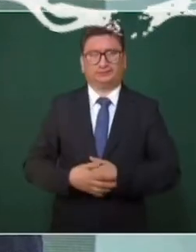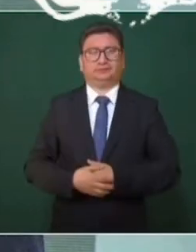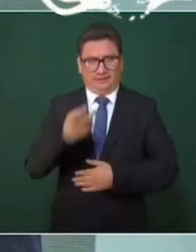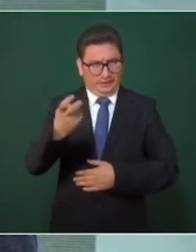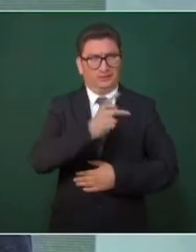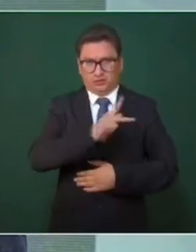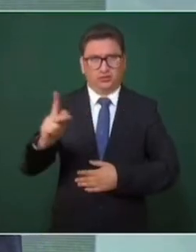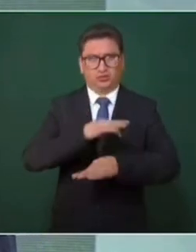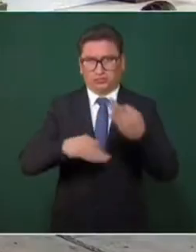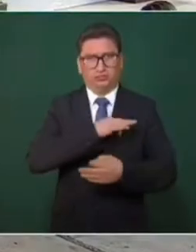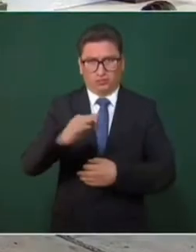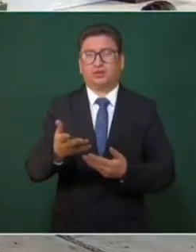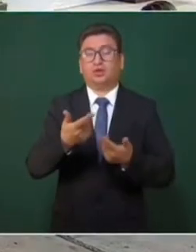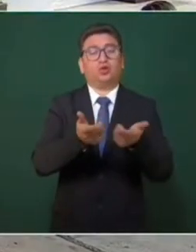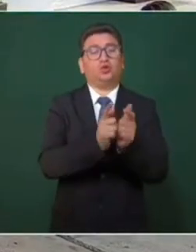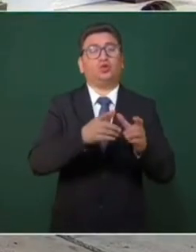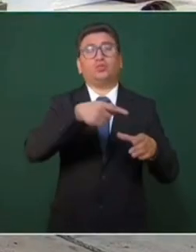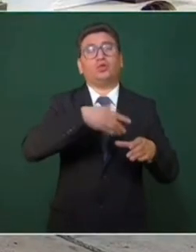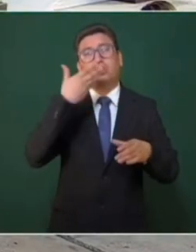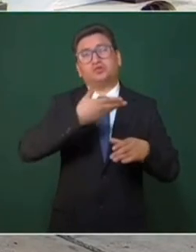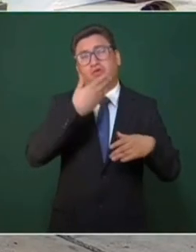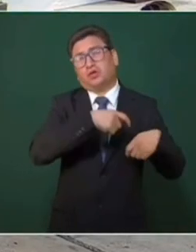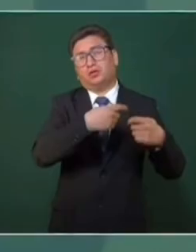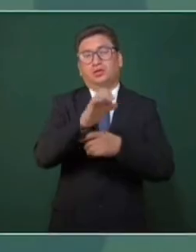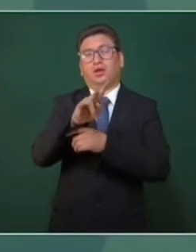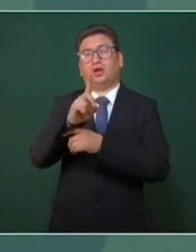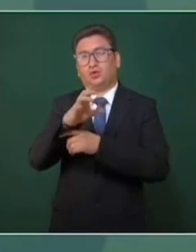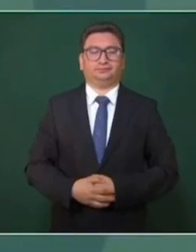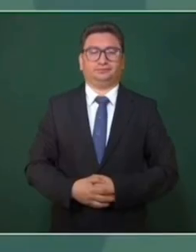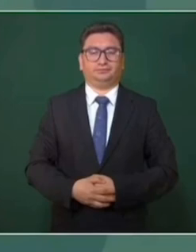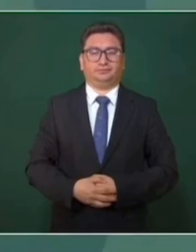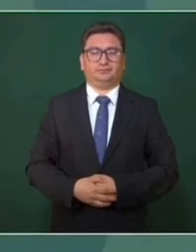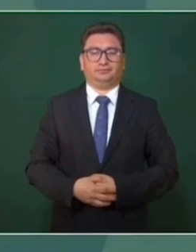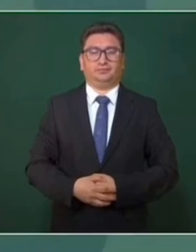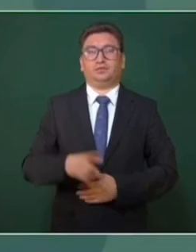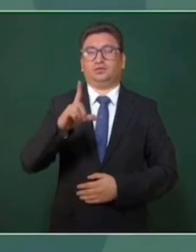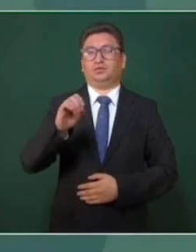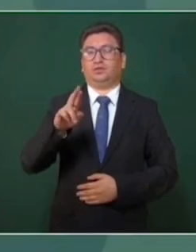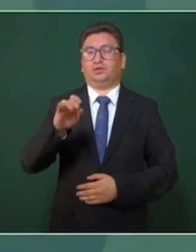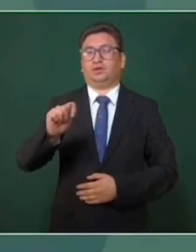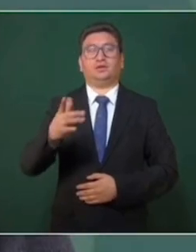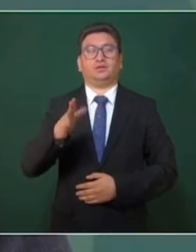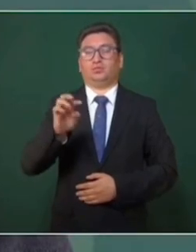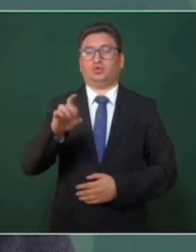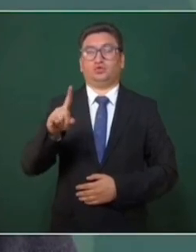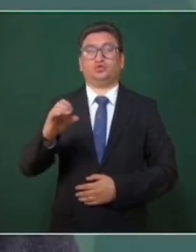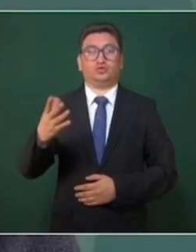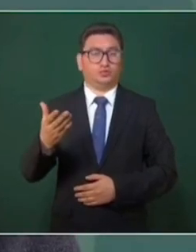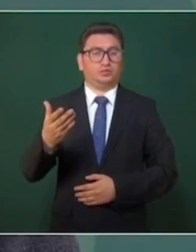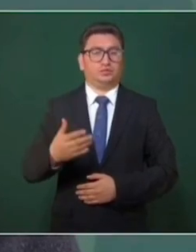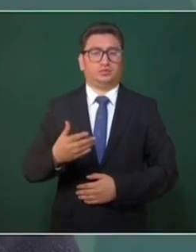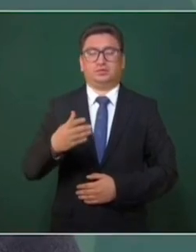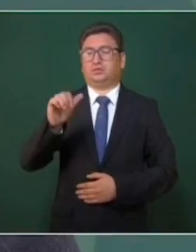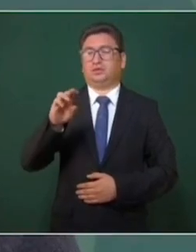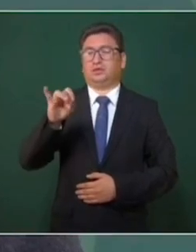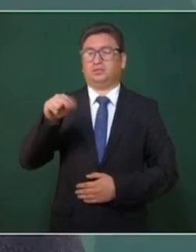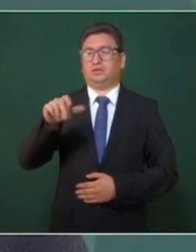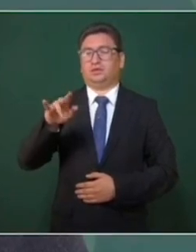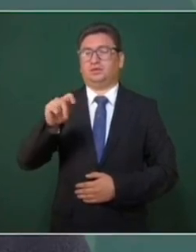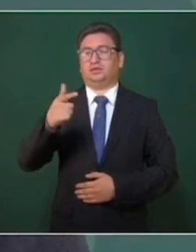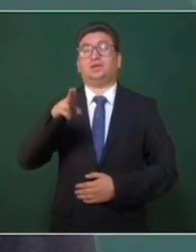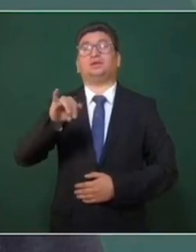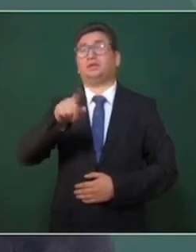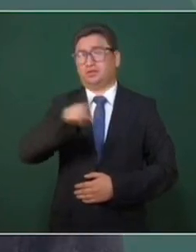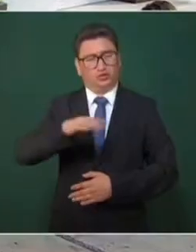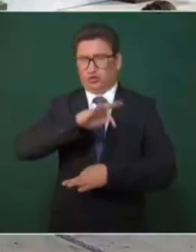Lo que tienen que hacer, este, los del bloque conservador, Claudio X. González, Loret, Broso, Carmen Aristegui, todo,